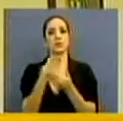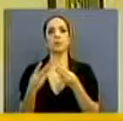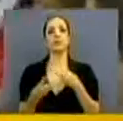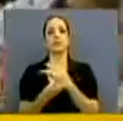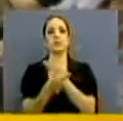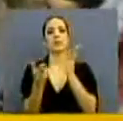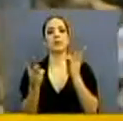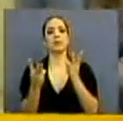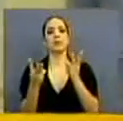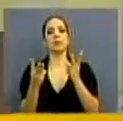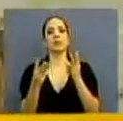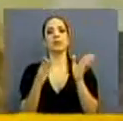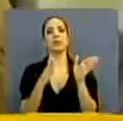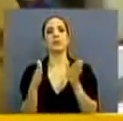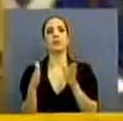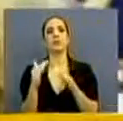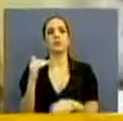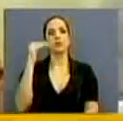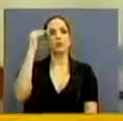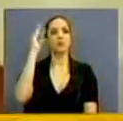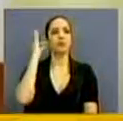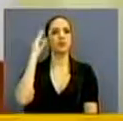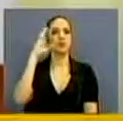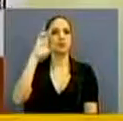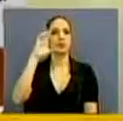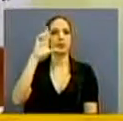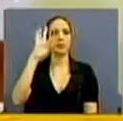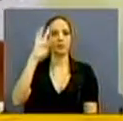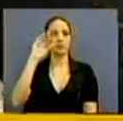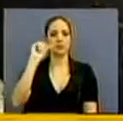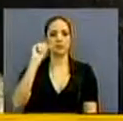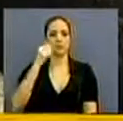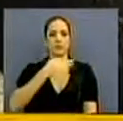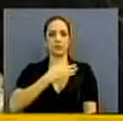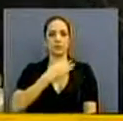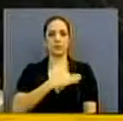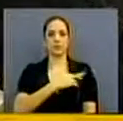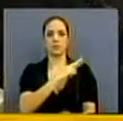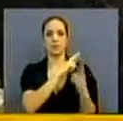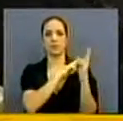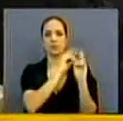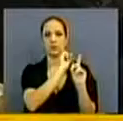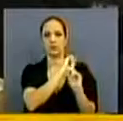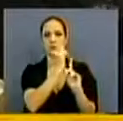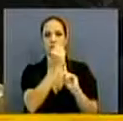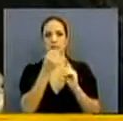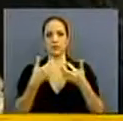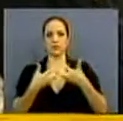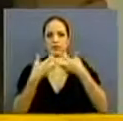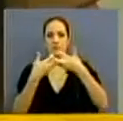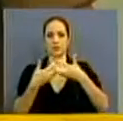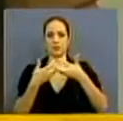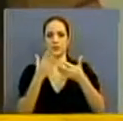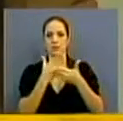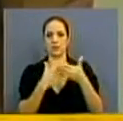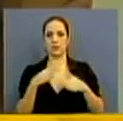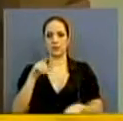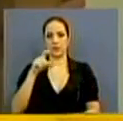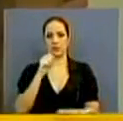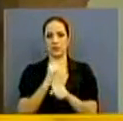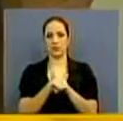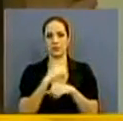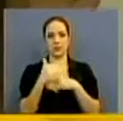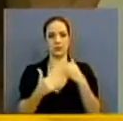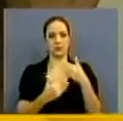de una organización. La señora Mercedes Eleta de Brenes, Estratego, aseguró que la responsabilidad social empresarial es una herramienta con la que deben trabajar